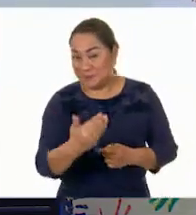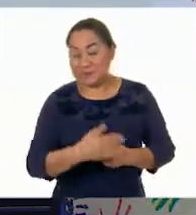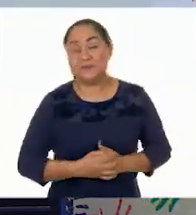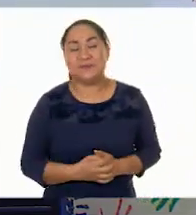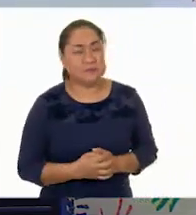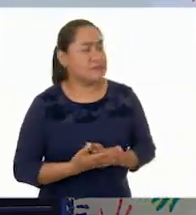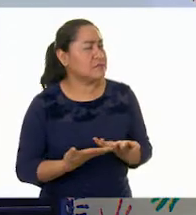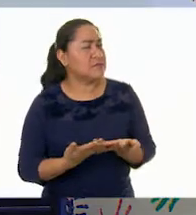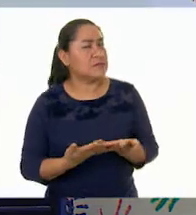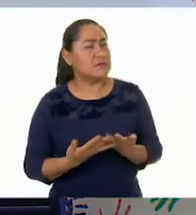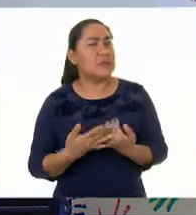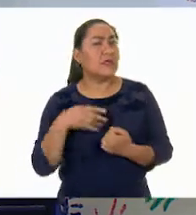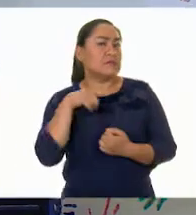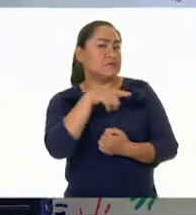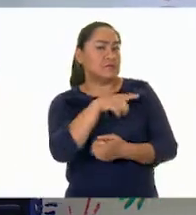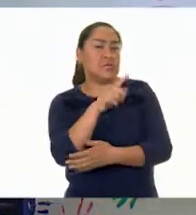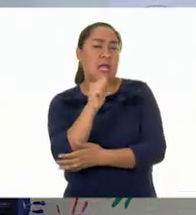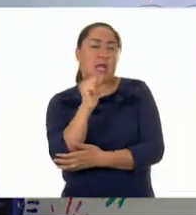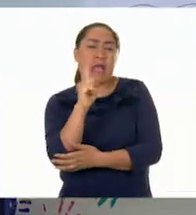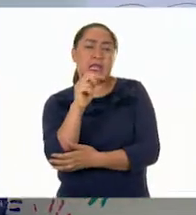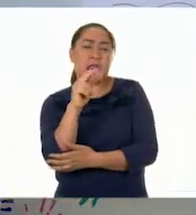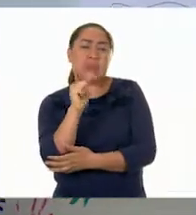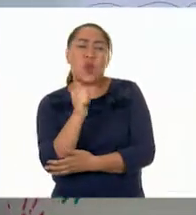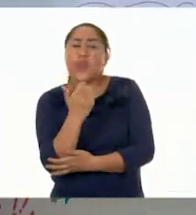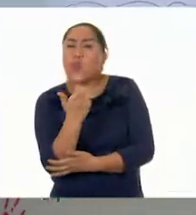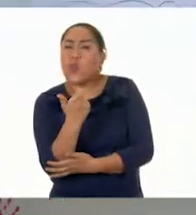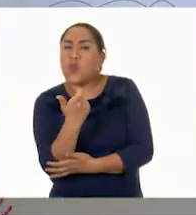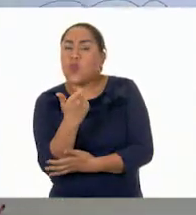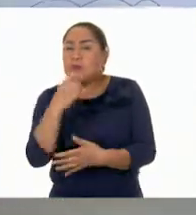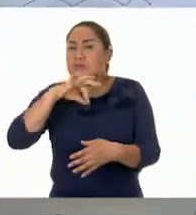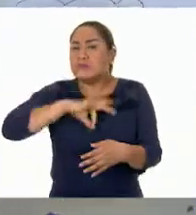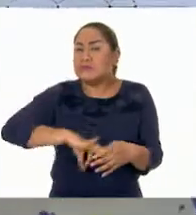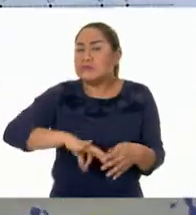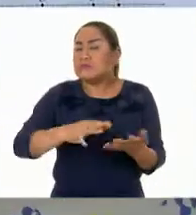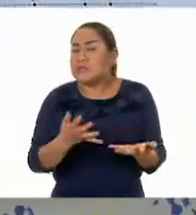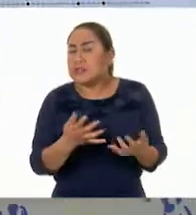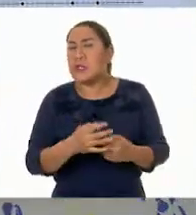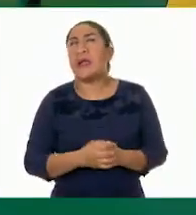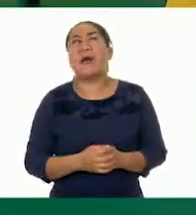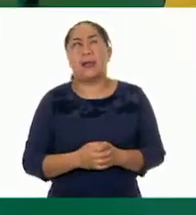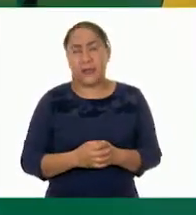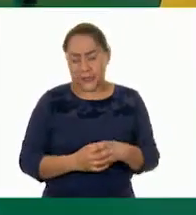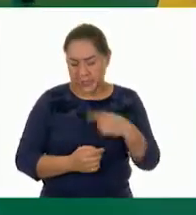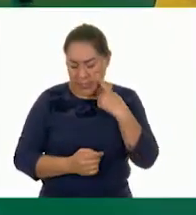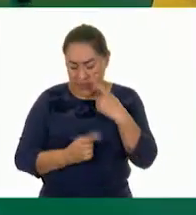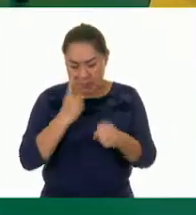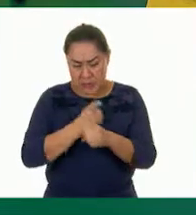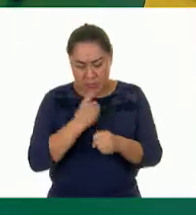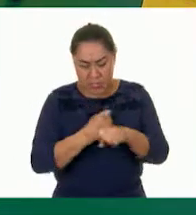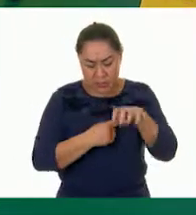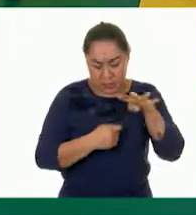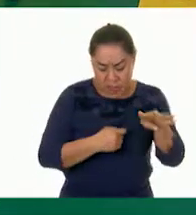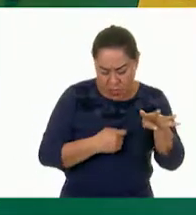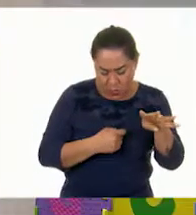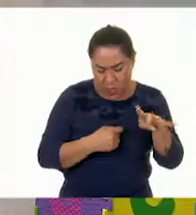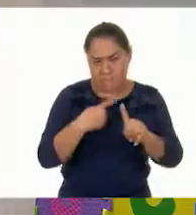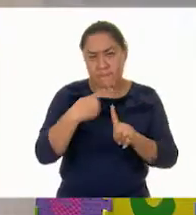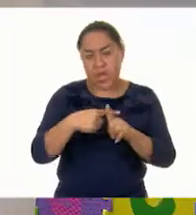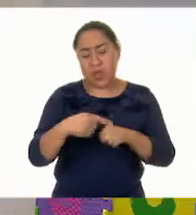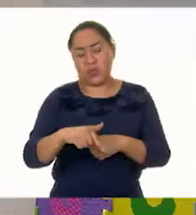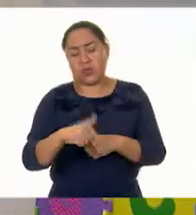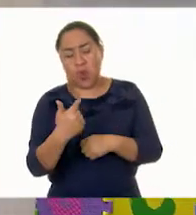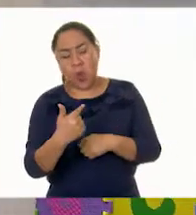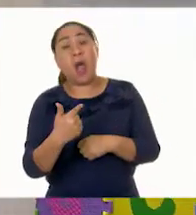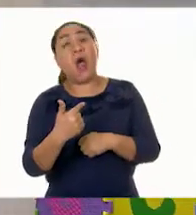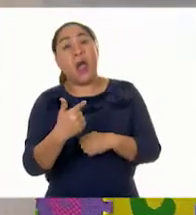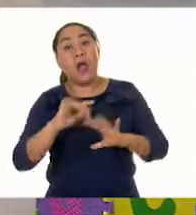¿cuánto dinero tiene en total ahora Adriana? Tenía 19 más los 12. Ahora son treinta